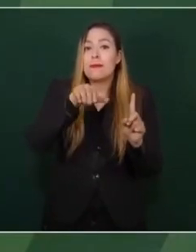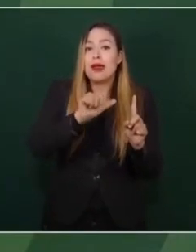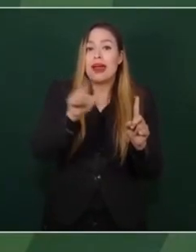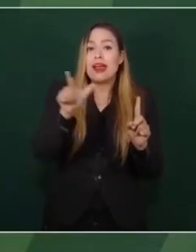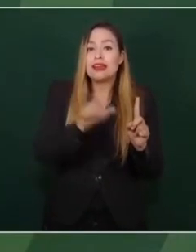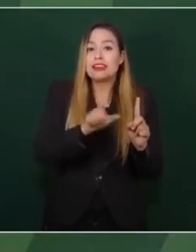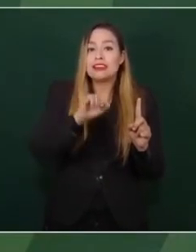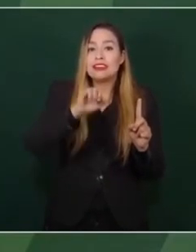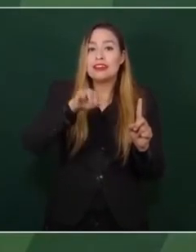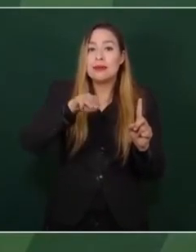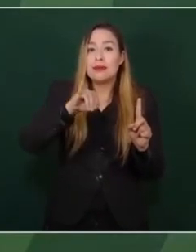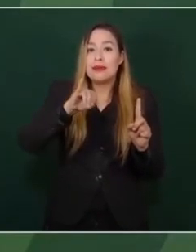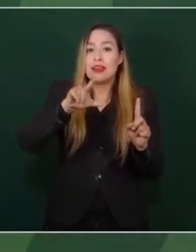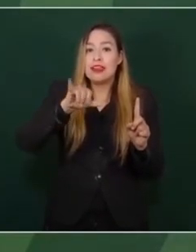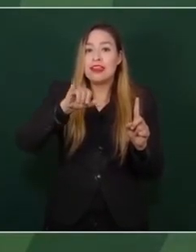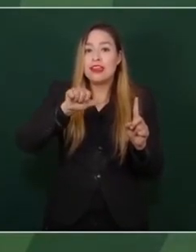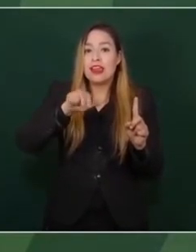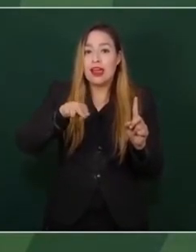O sea,